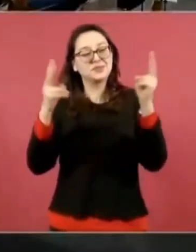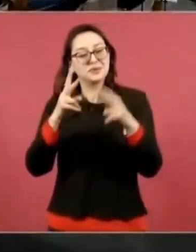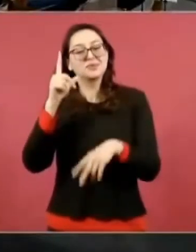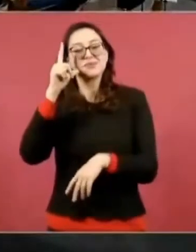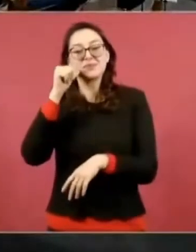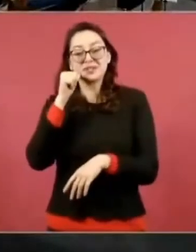vamos a Sinaloa.